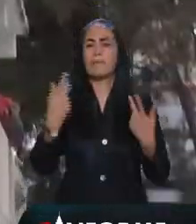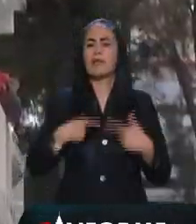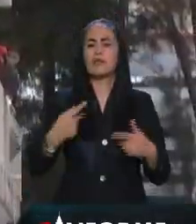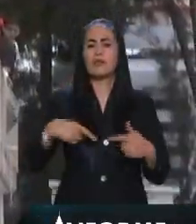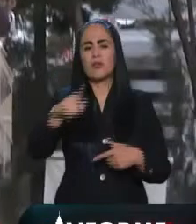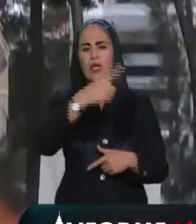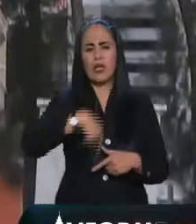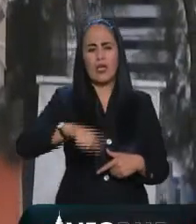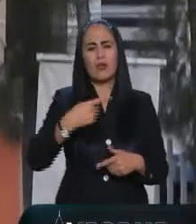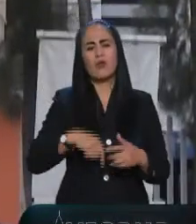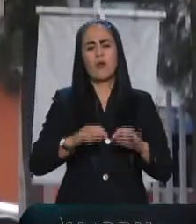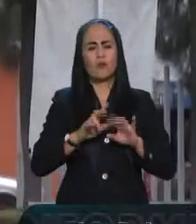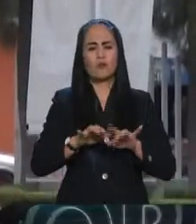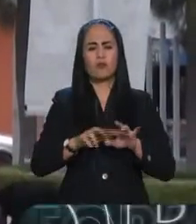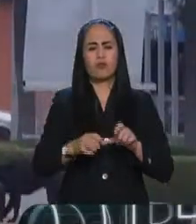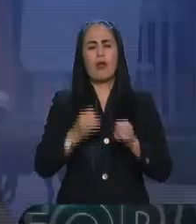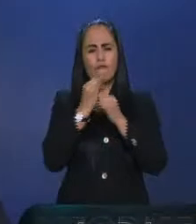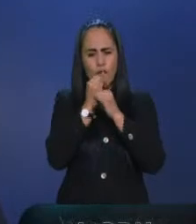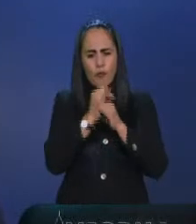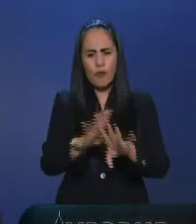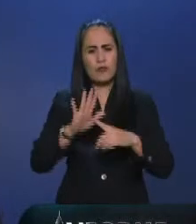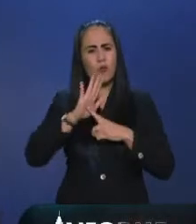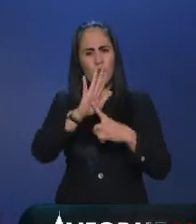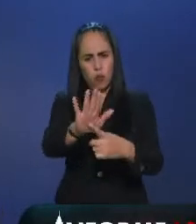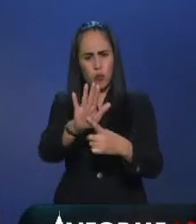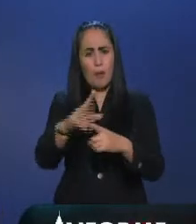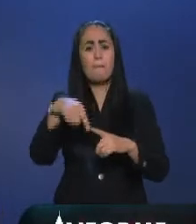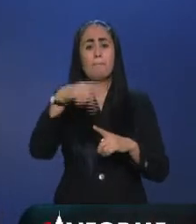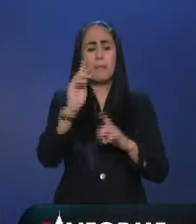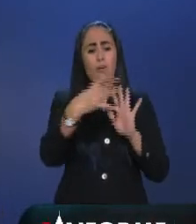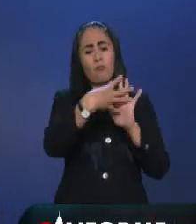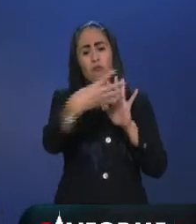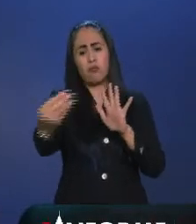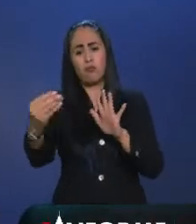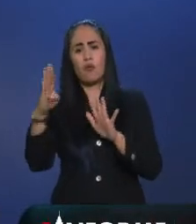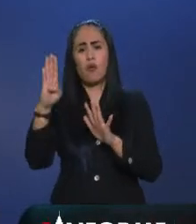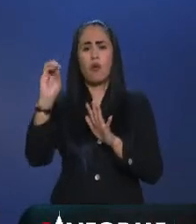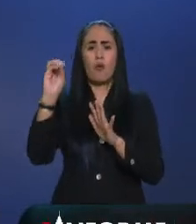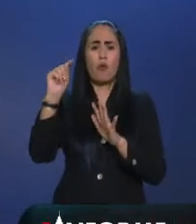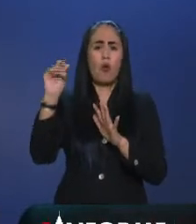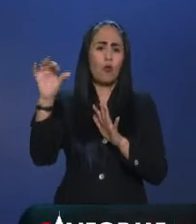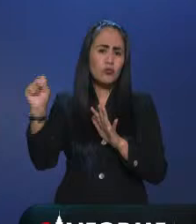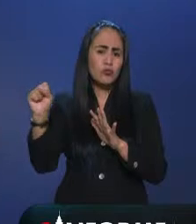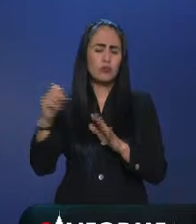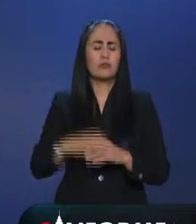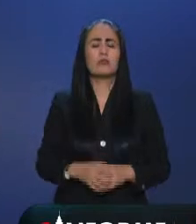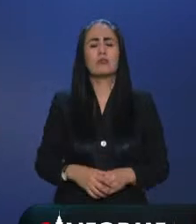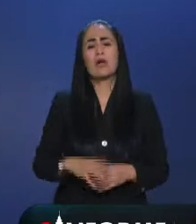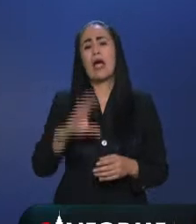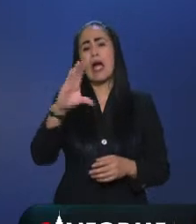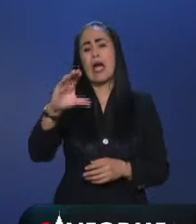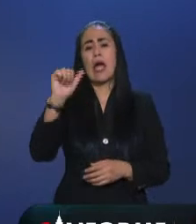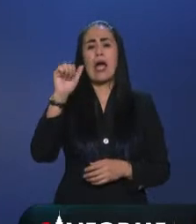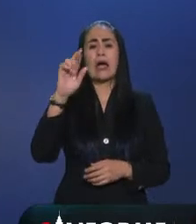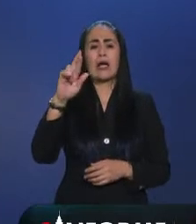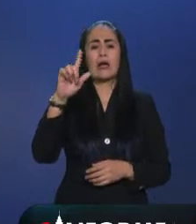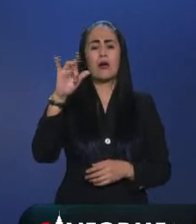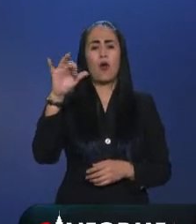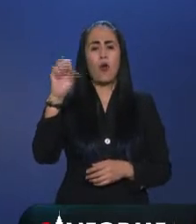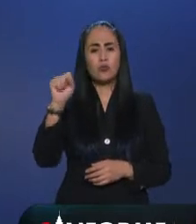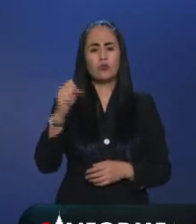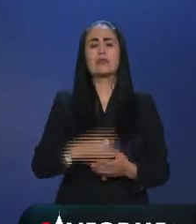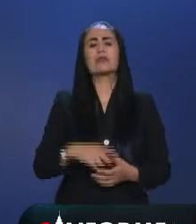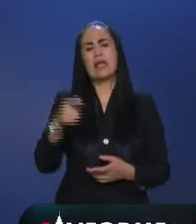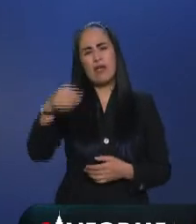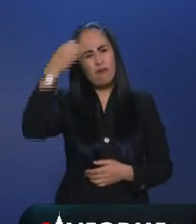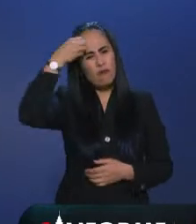sociales que sueltan la información pero que son replicadas por votos por ejemplo Carlos Mota dice que atrás merecen quedar los flojos